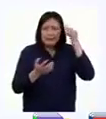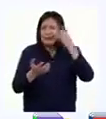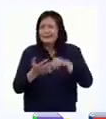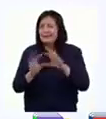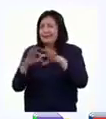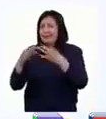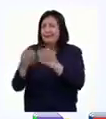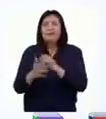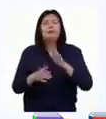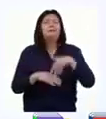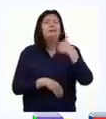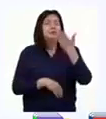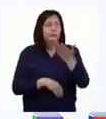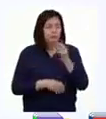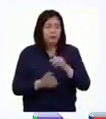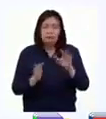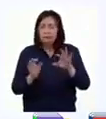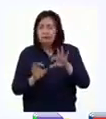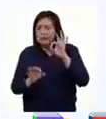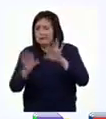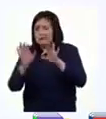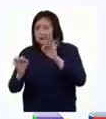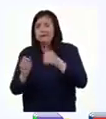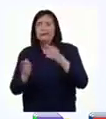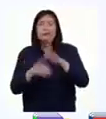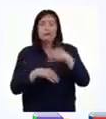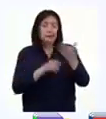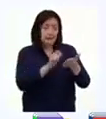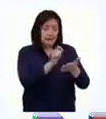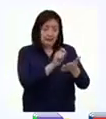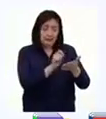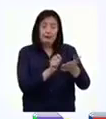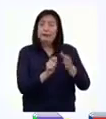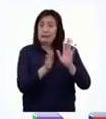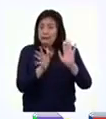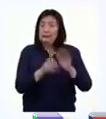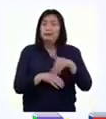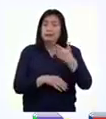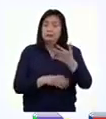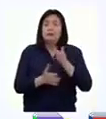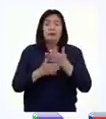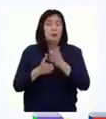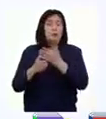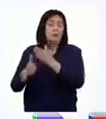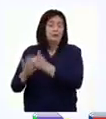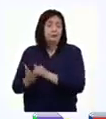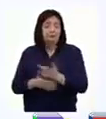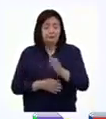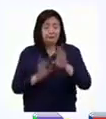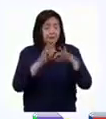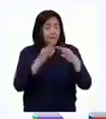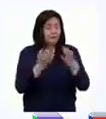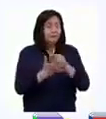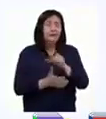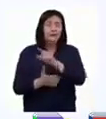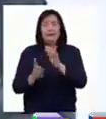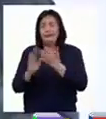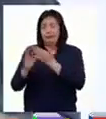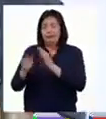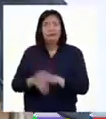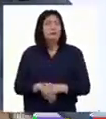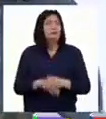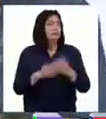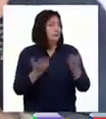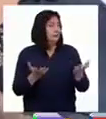familiares para luego seleccionarlas y escribirlas. De esta manera, luego podrán compartirlas con sus familiares comunidad.